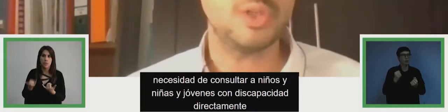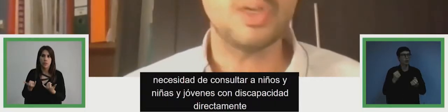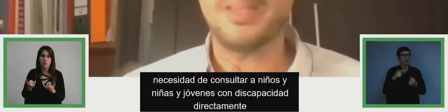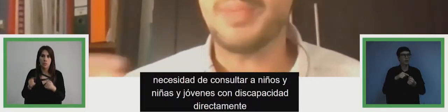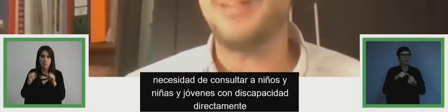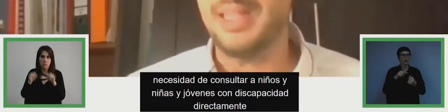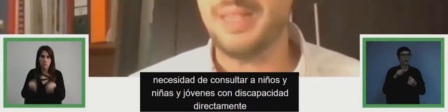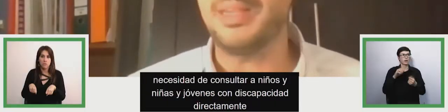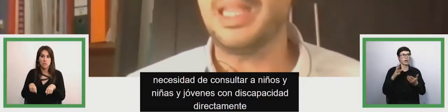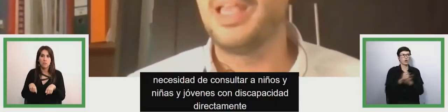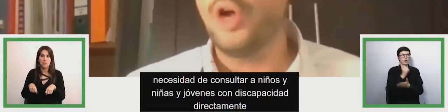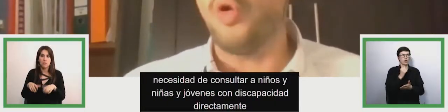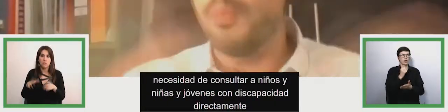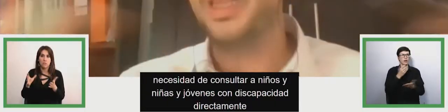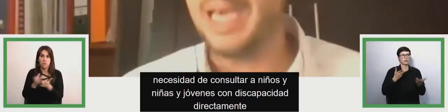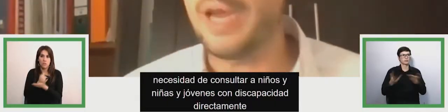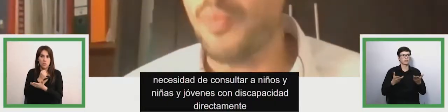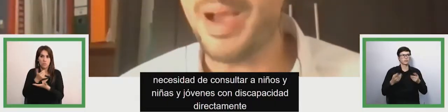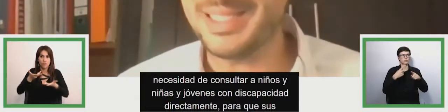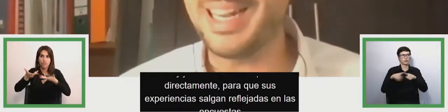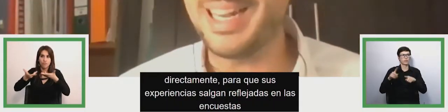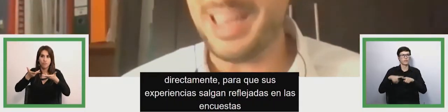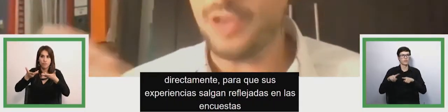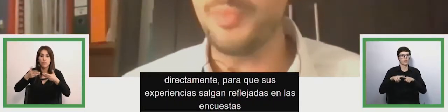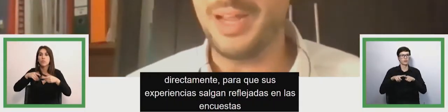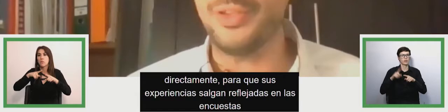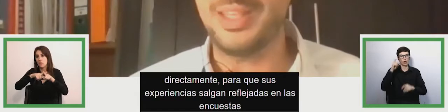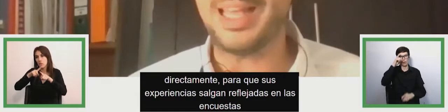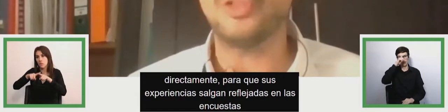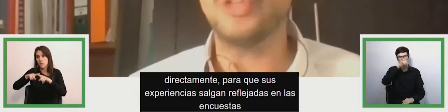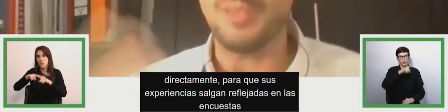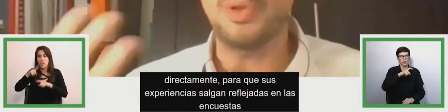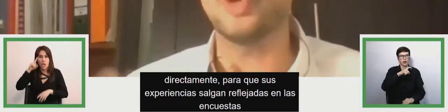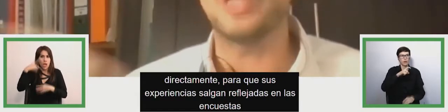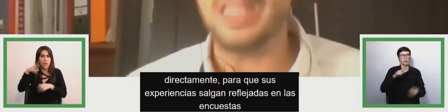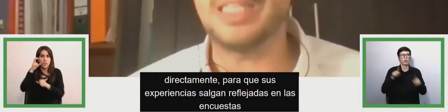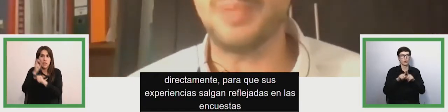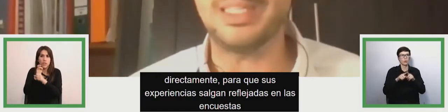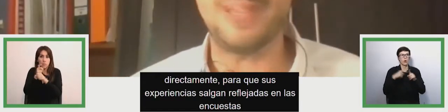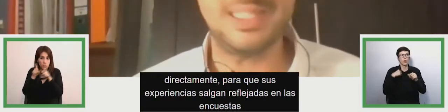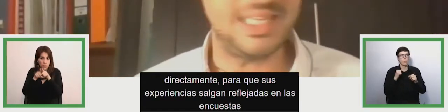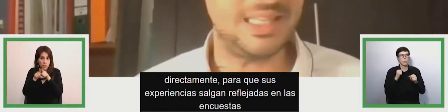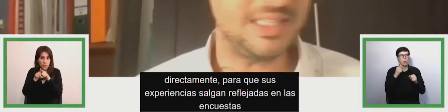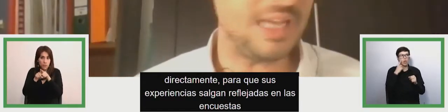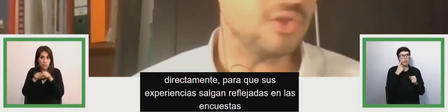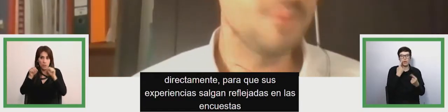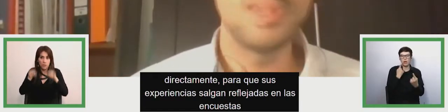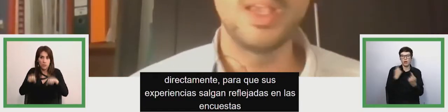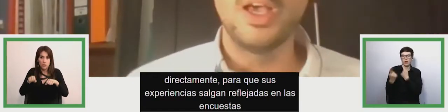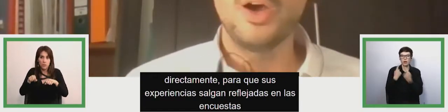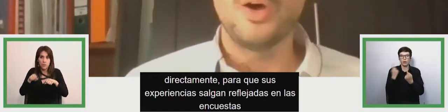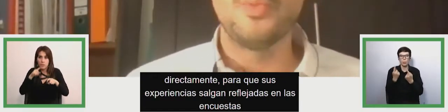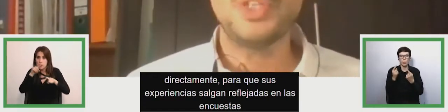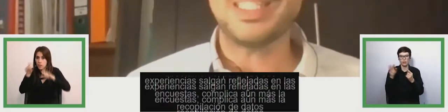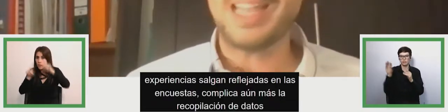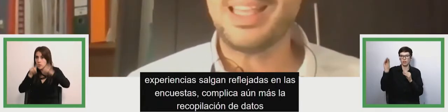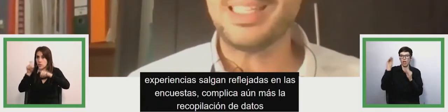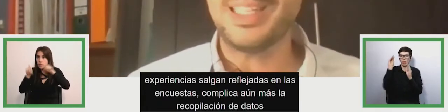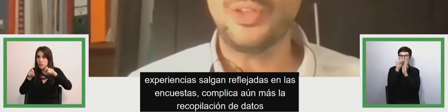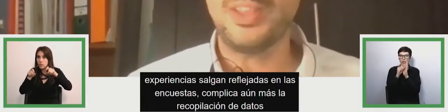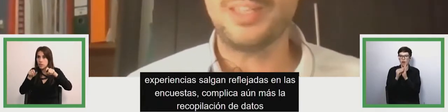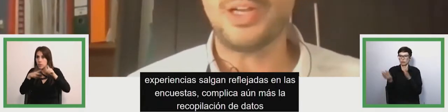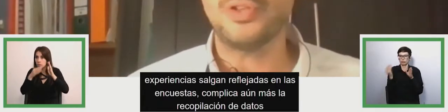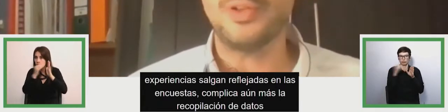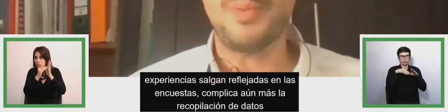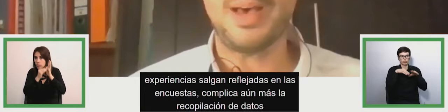aspecto que también, evidentemente, complican aún más la recopilación de datos, pero son indispensables y necesarios. Muchas gracias,